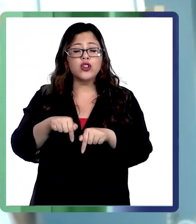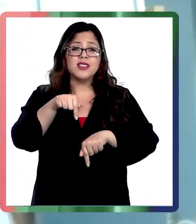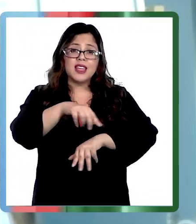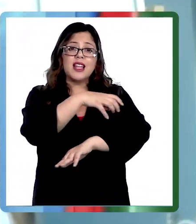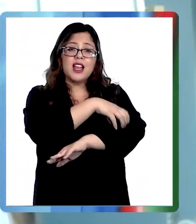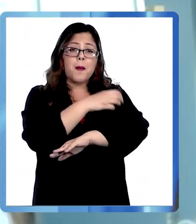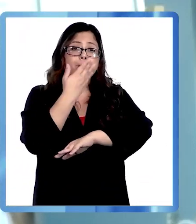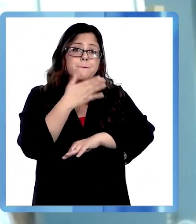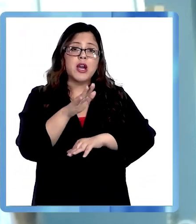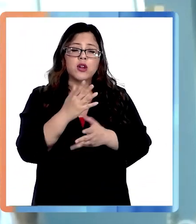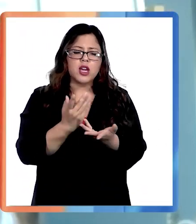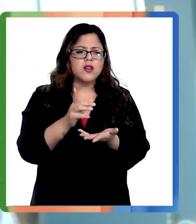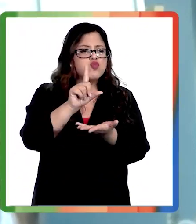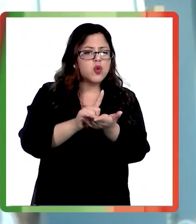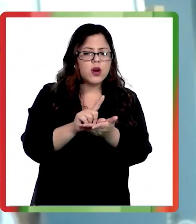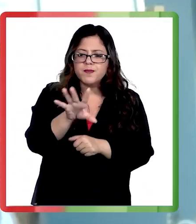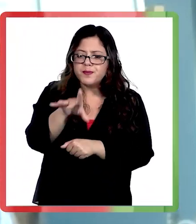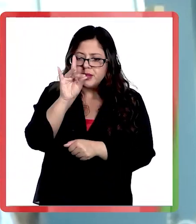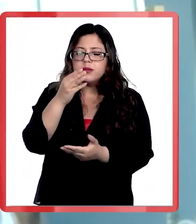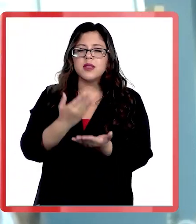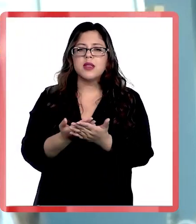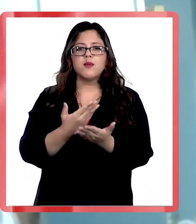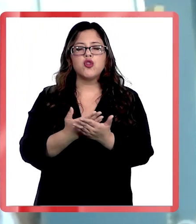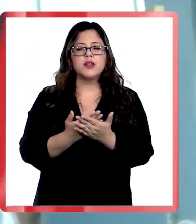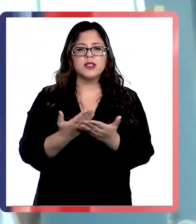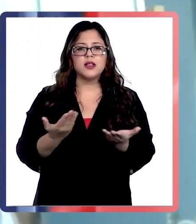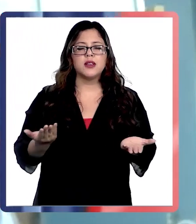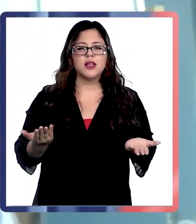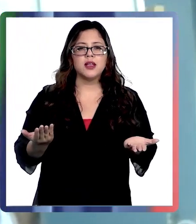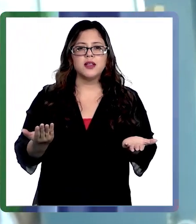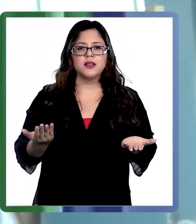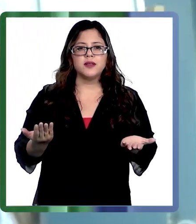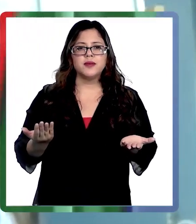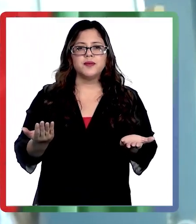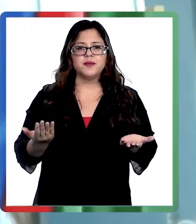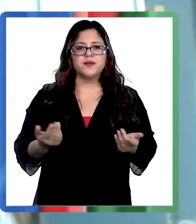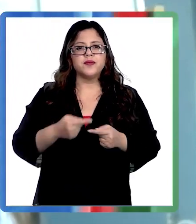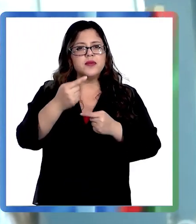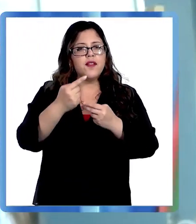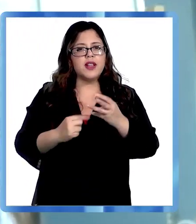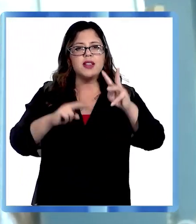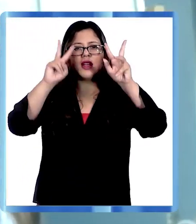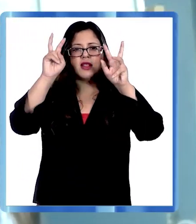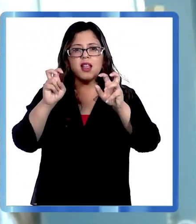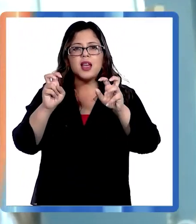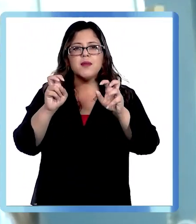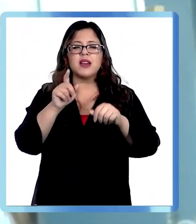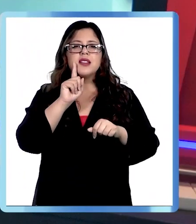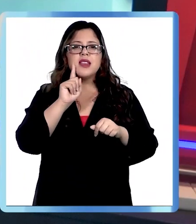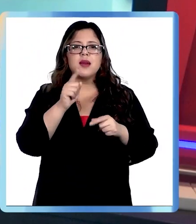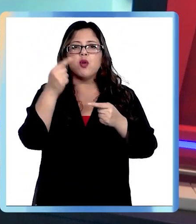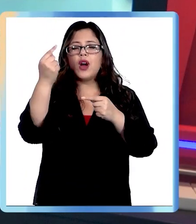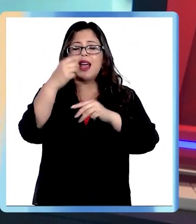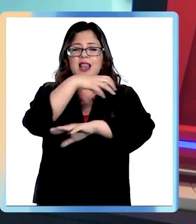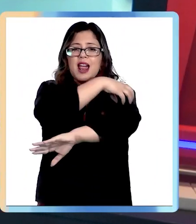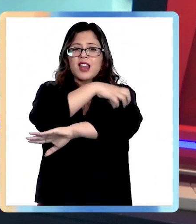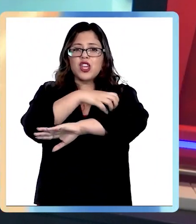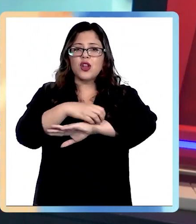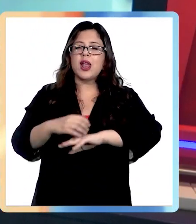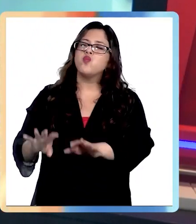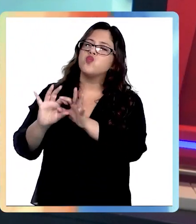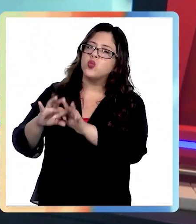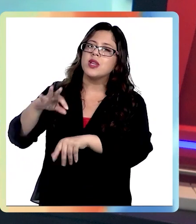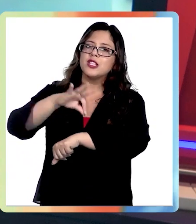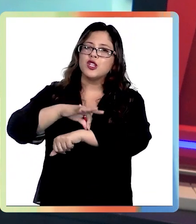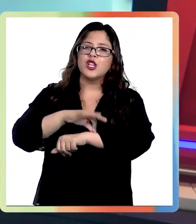región donde nos encontremos, y justamente aprovechar tantas faunas locales que tenemos en las diversas regiones. Claro que sí, doctora.